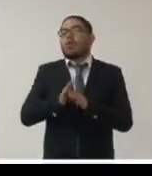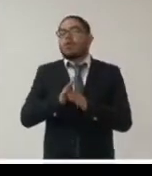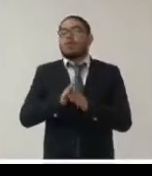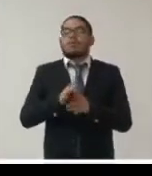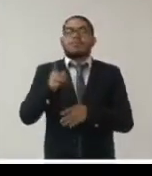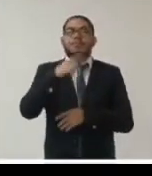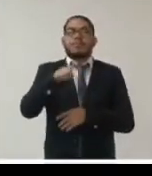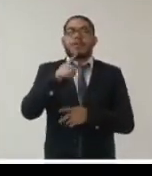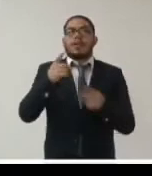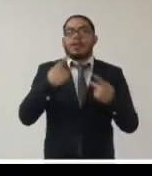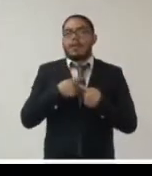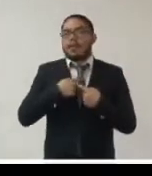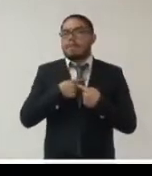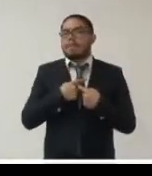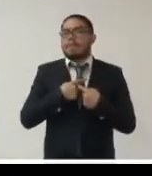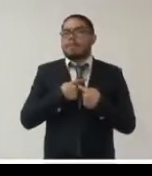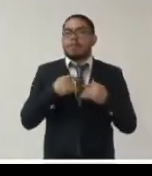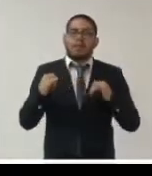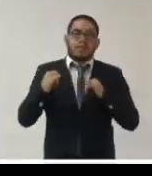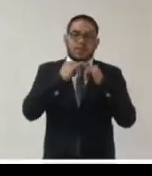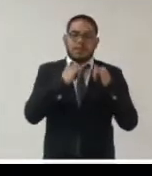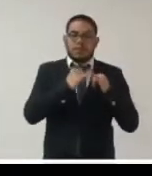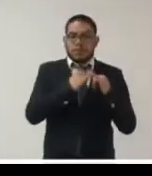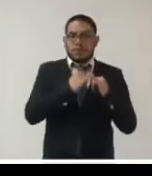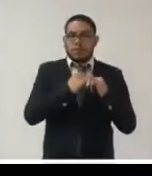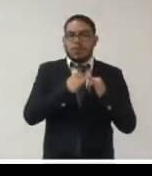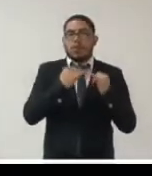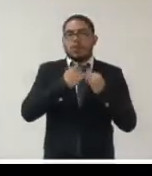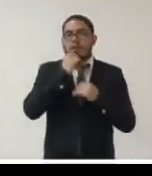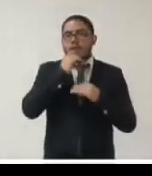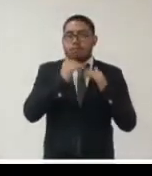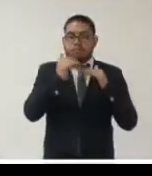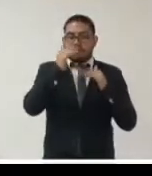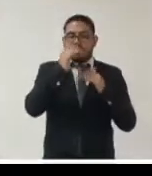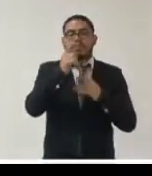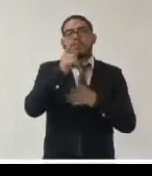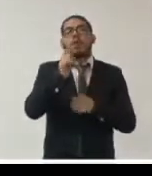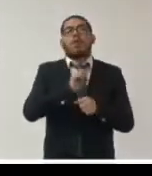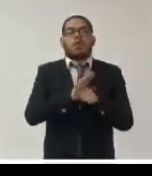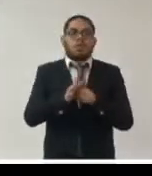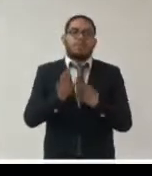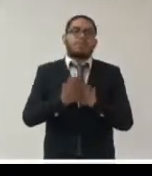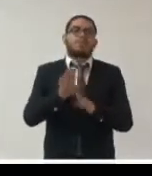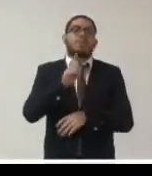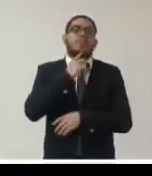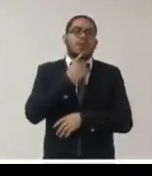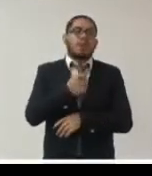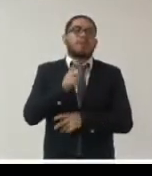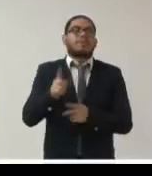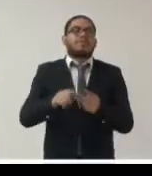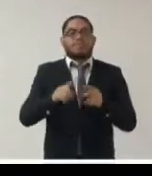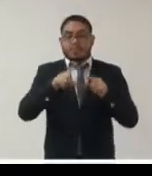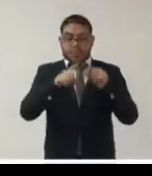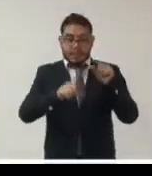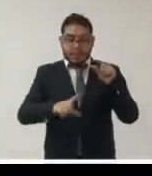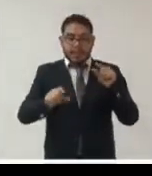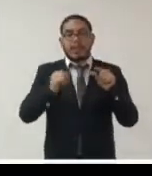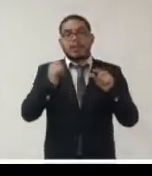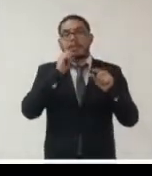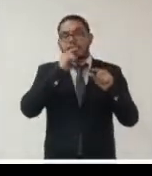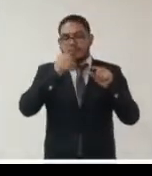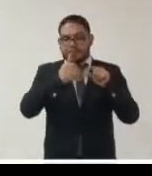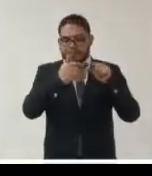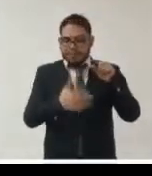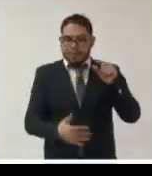garantes del país durante la atención de la pandemia es decir el nacional y todos los órganos garantes